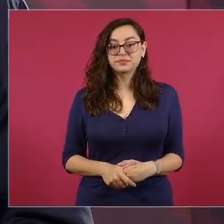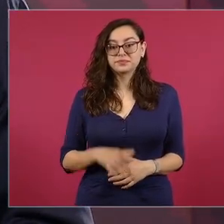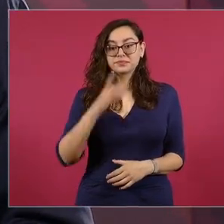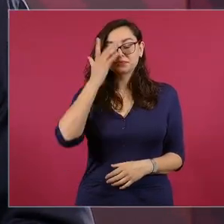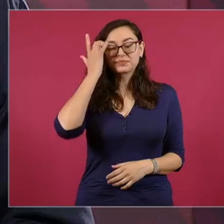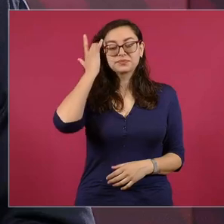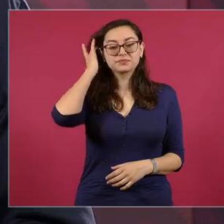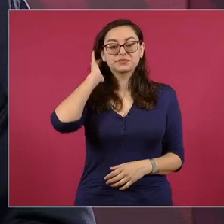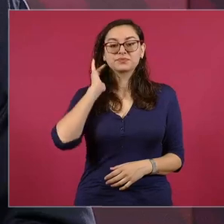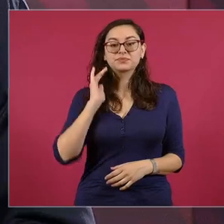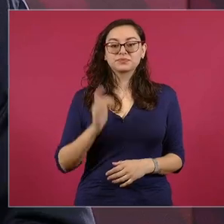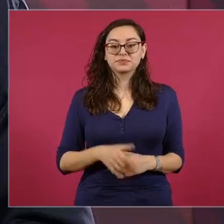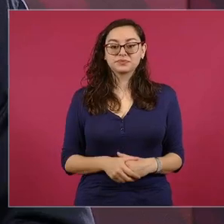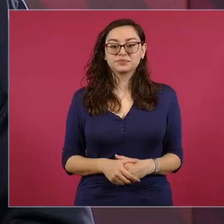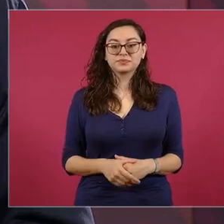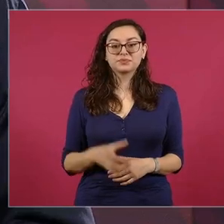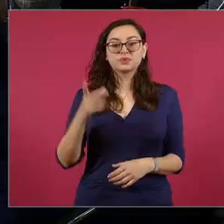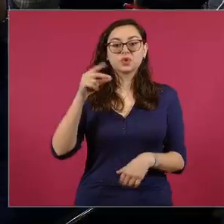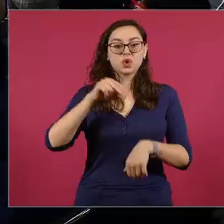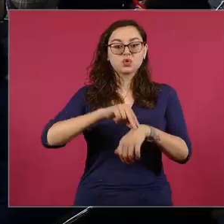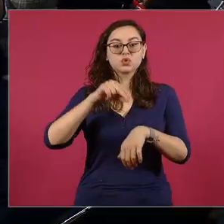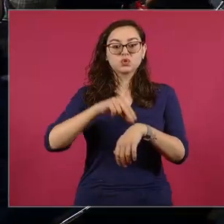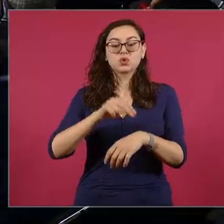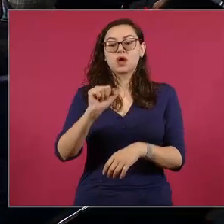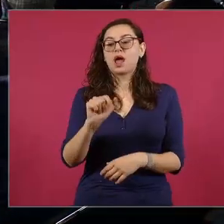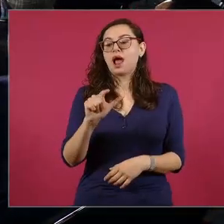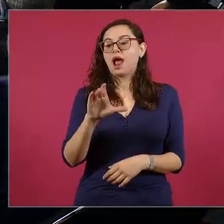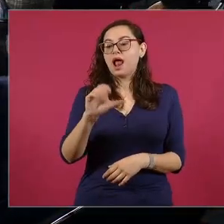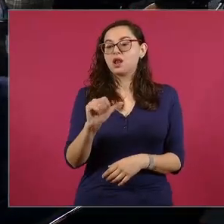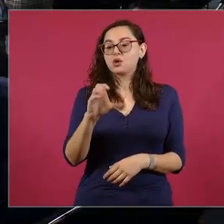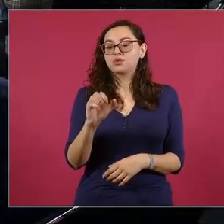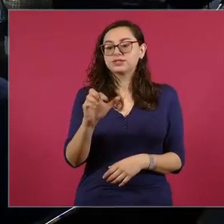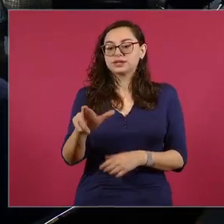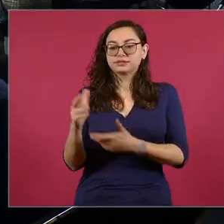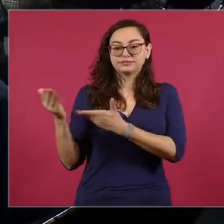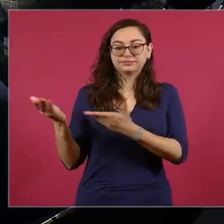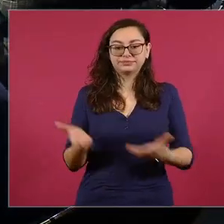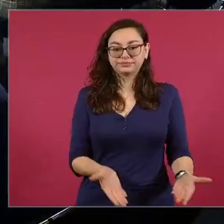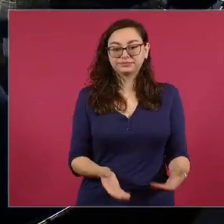el doctor Jorge Alcocer tiene la palabra.